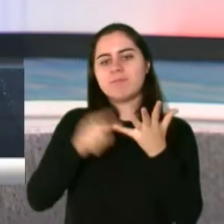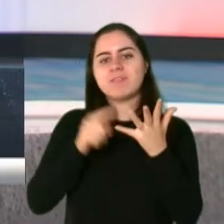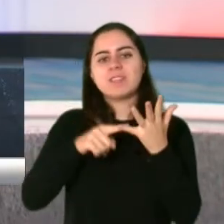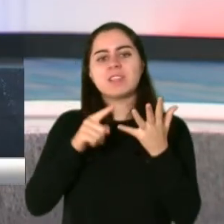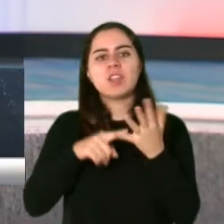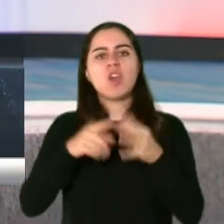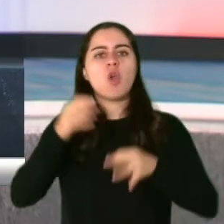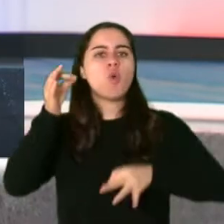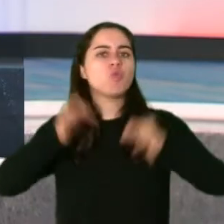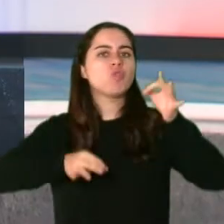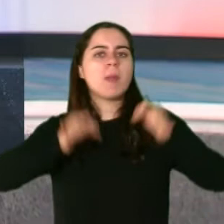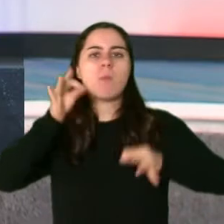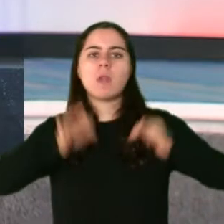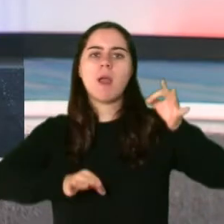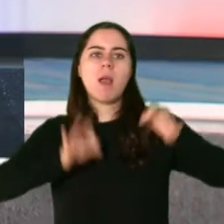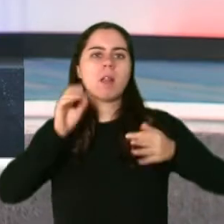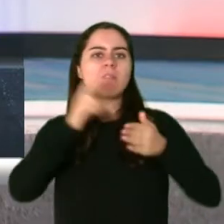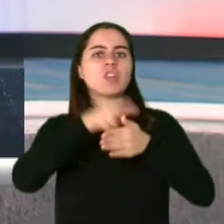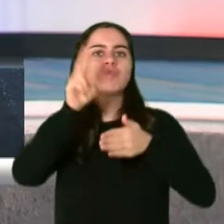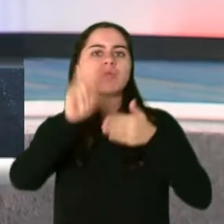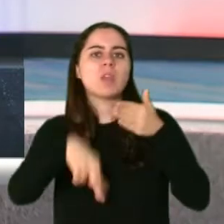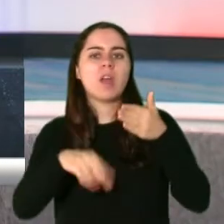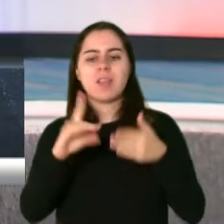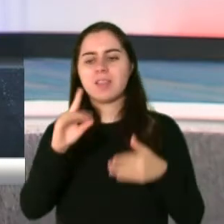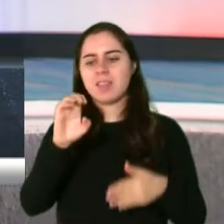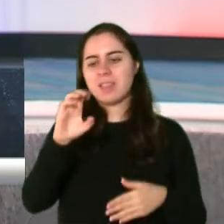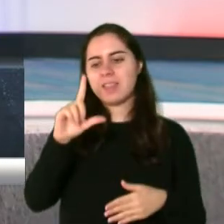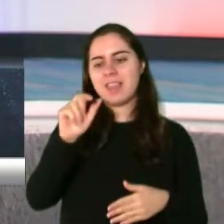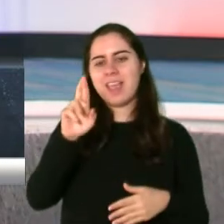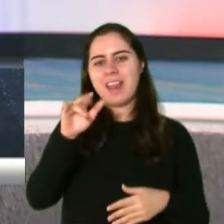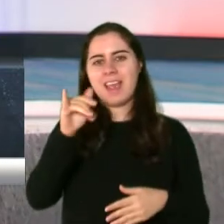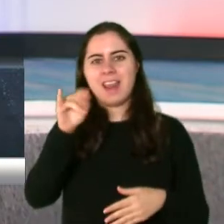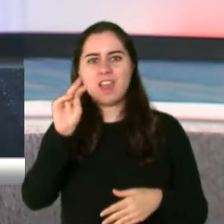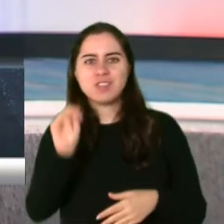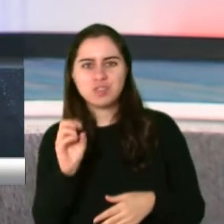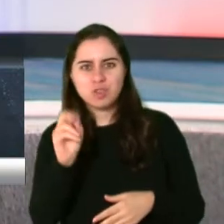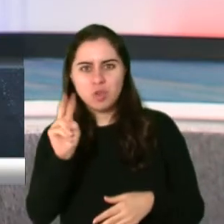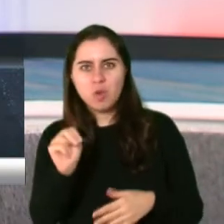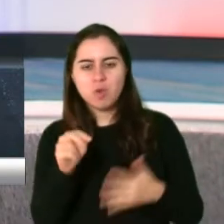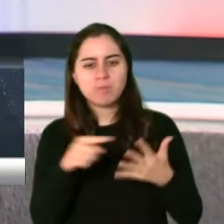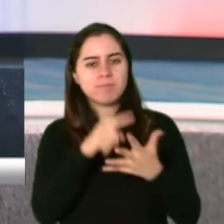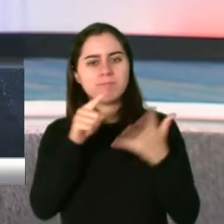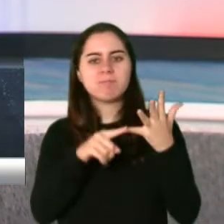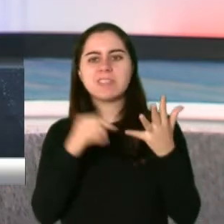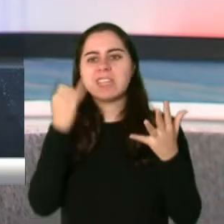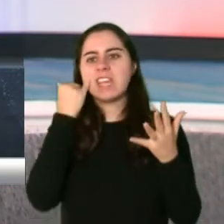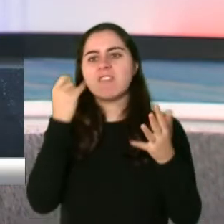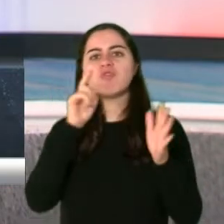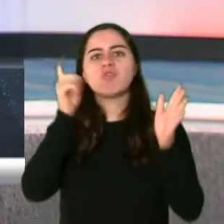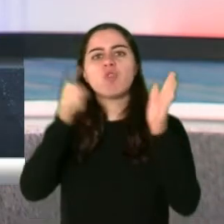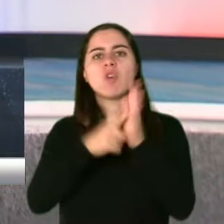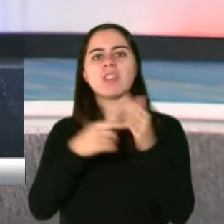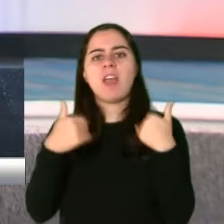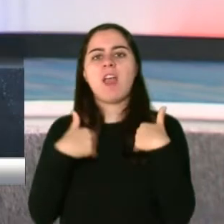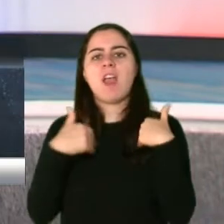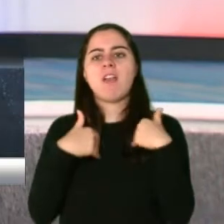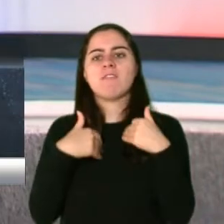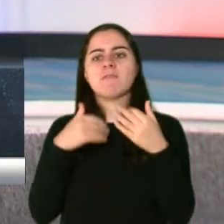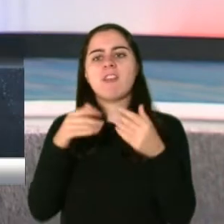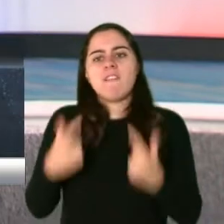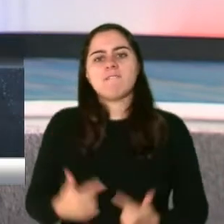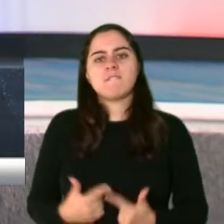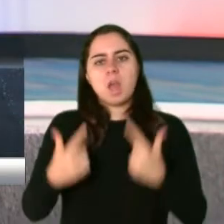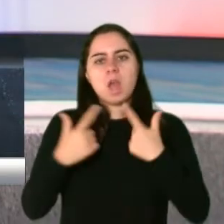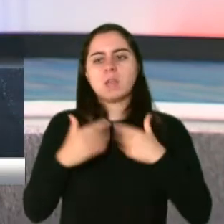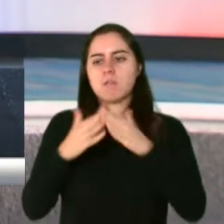documentos para poder, por ejemplo, demostrar titularidad en un bien, en una vivienda, como los asuntos de las viviendas que se